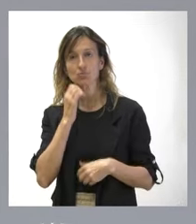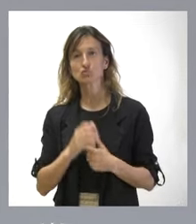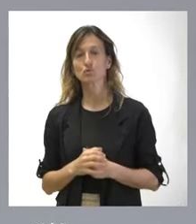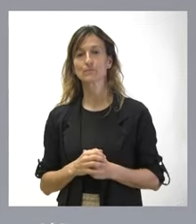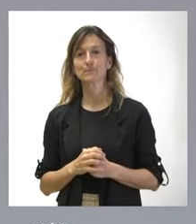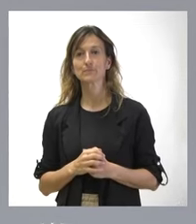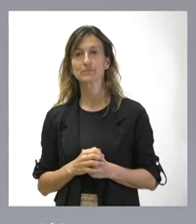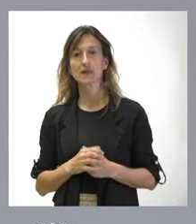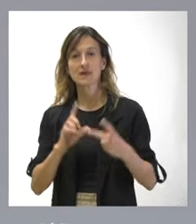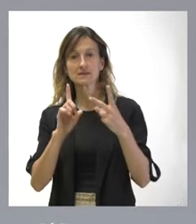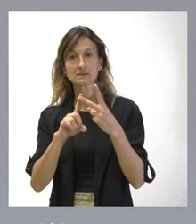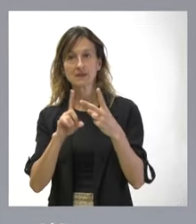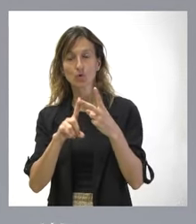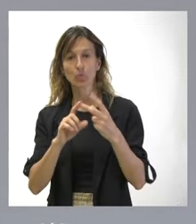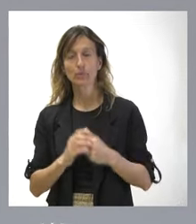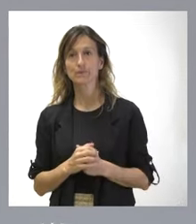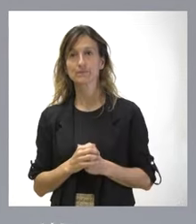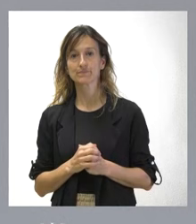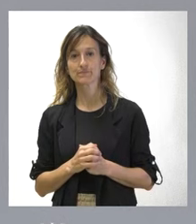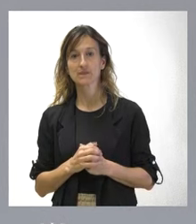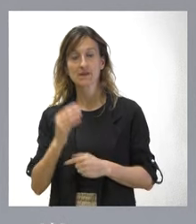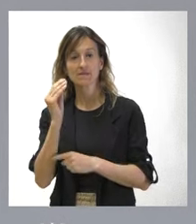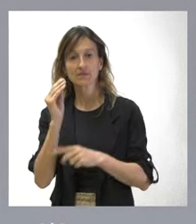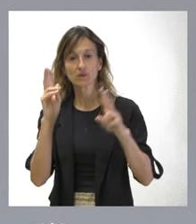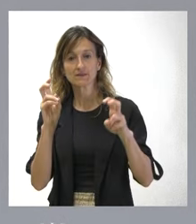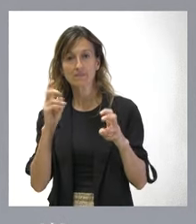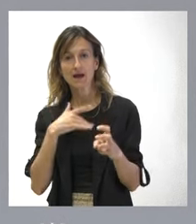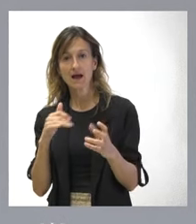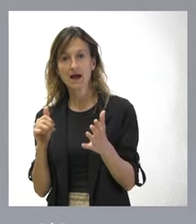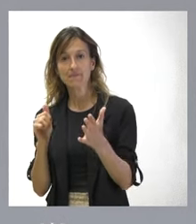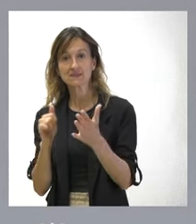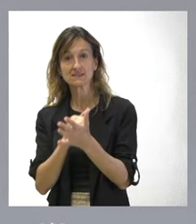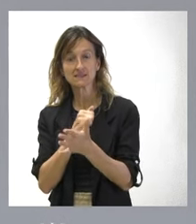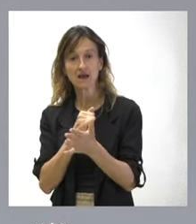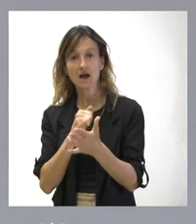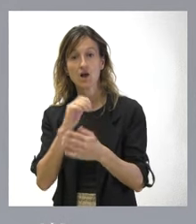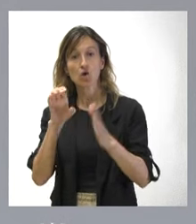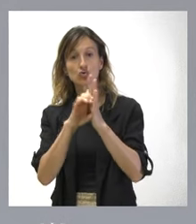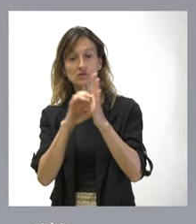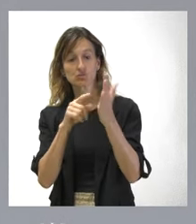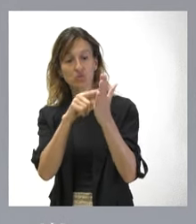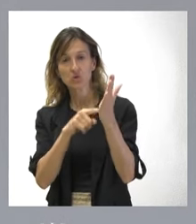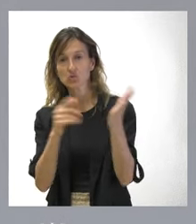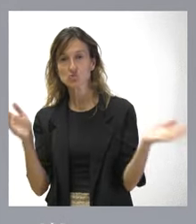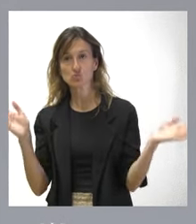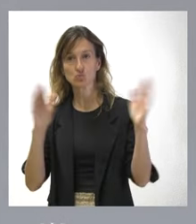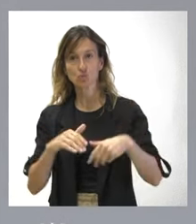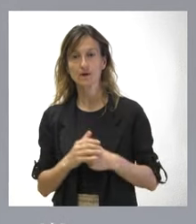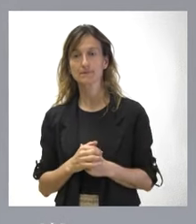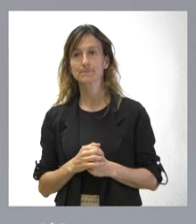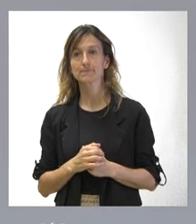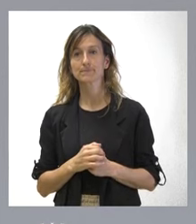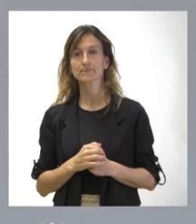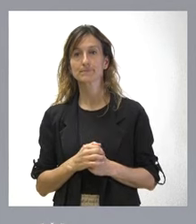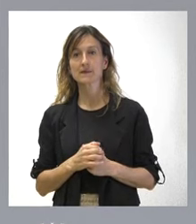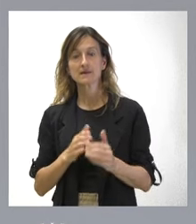Segundo gran bloque, la figura de la amnistía no aparece en el texto constitucional. Esto supone que la